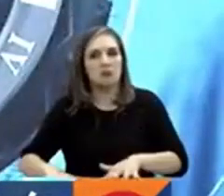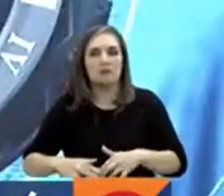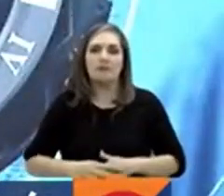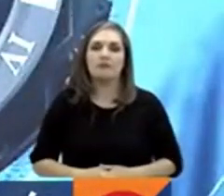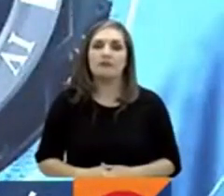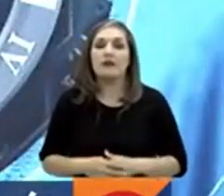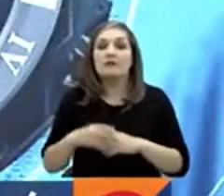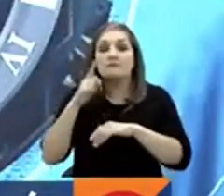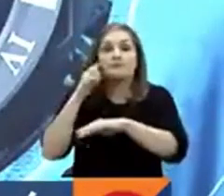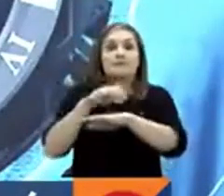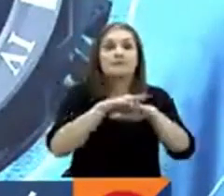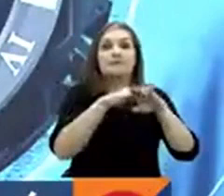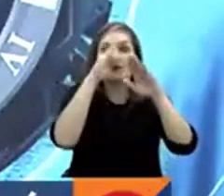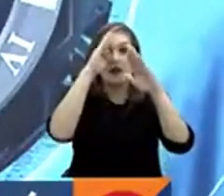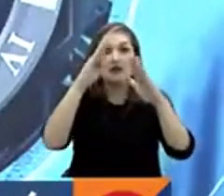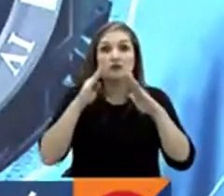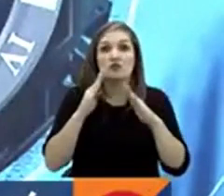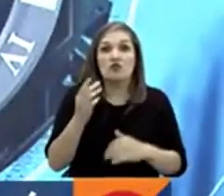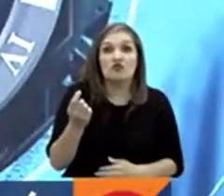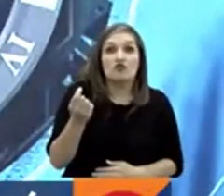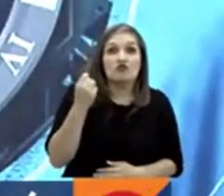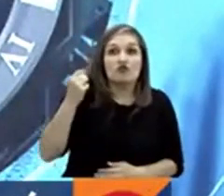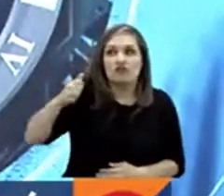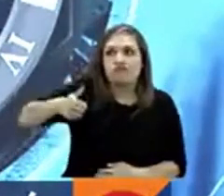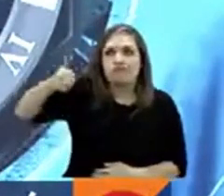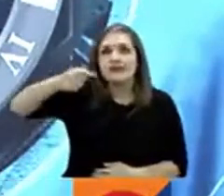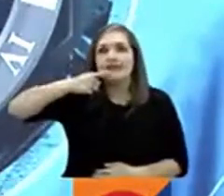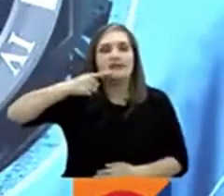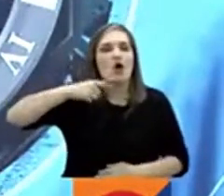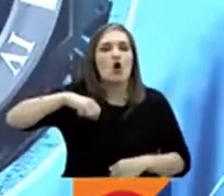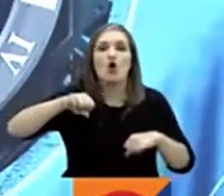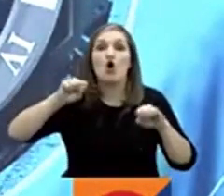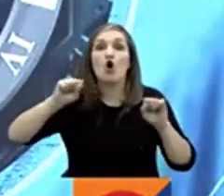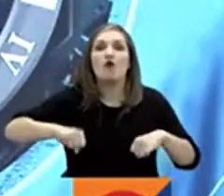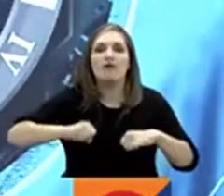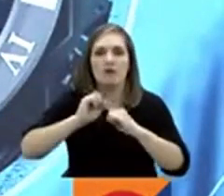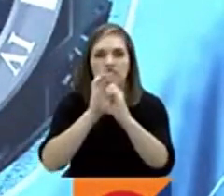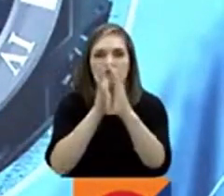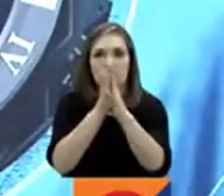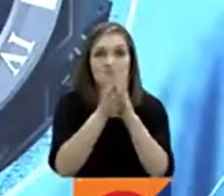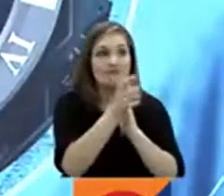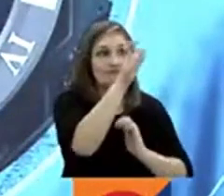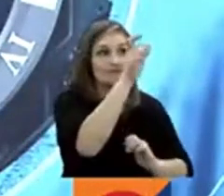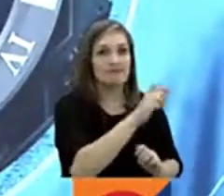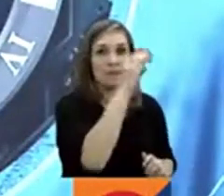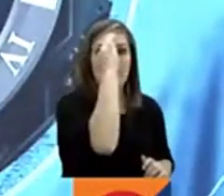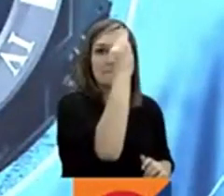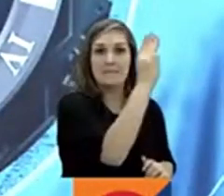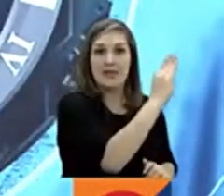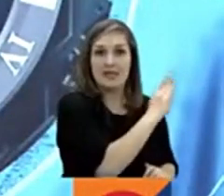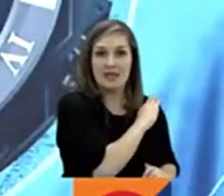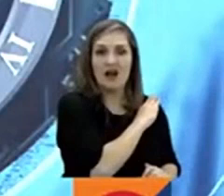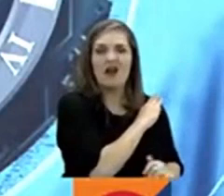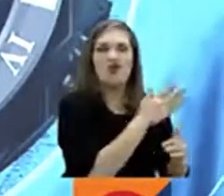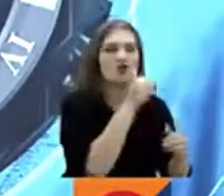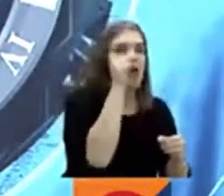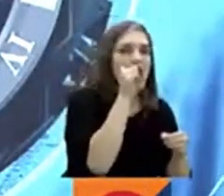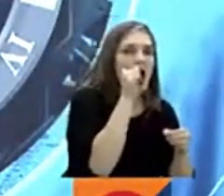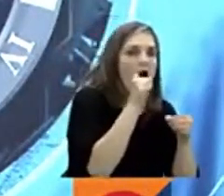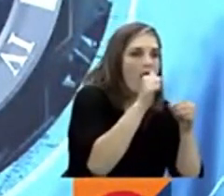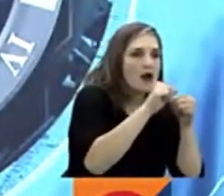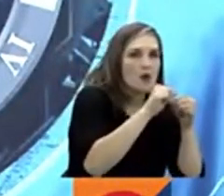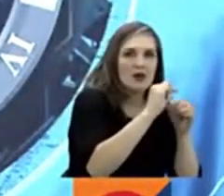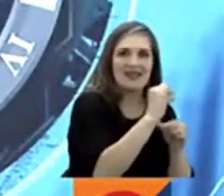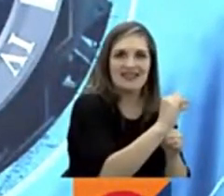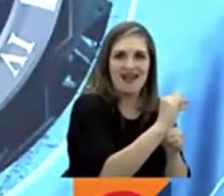Atención, las autoridades acaban de confirmar que fue secuestrado el sargento Líbe y Danilo Bravo en Arauquita, Arauca, al parecer por miembros del